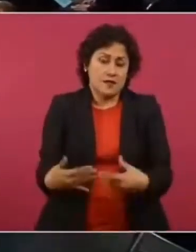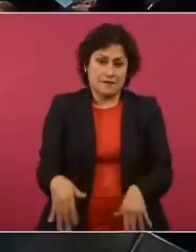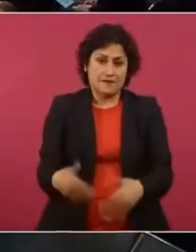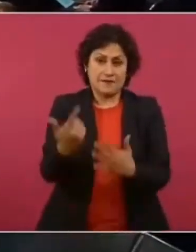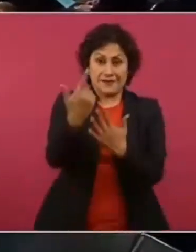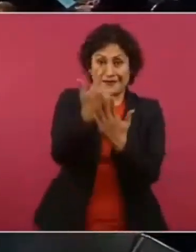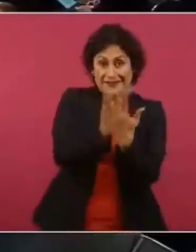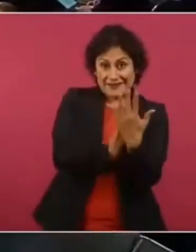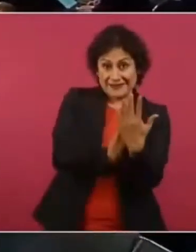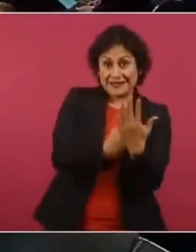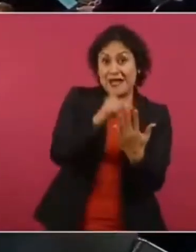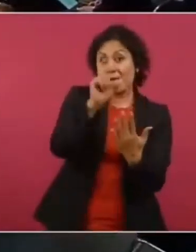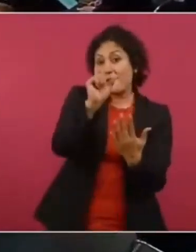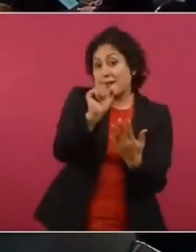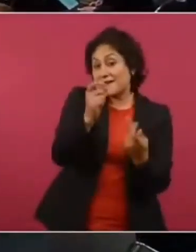México.